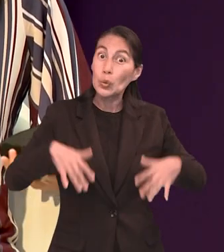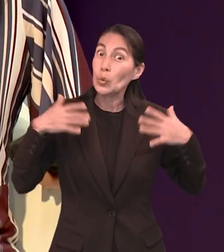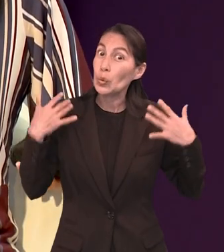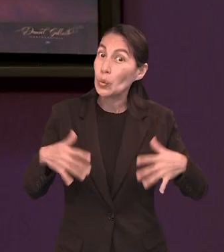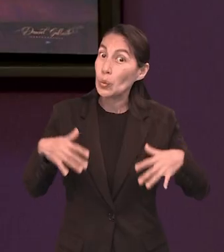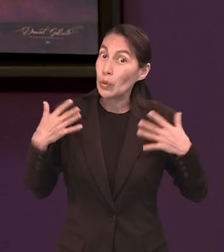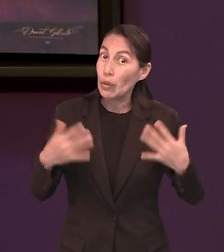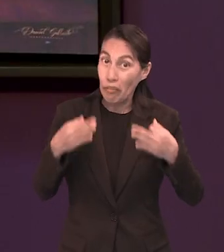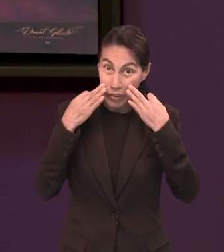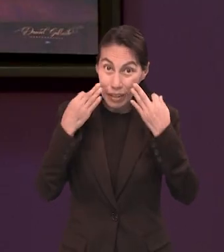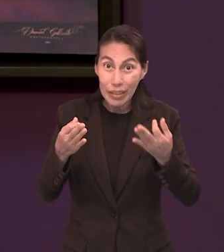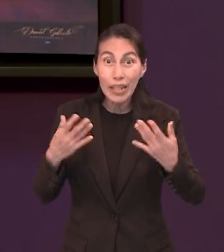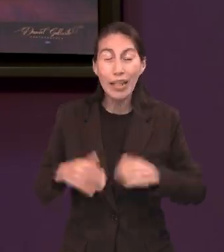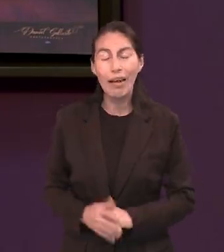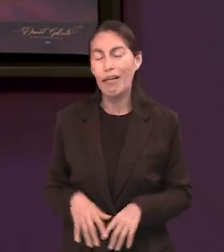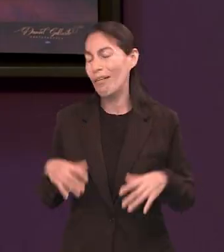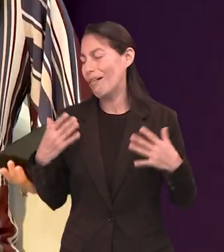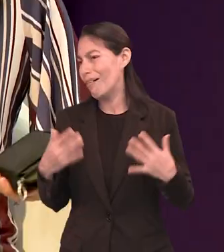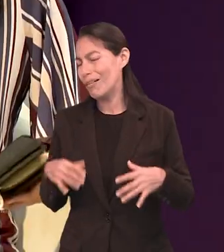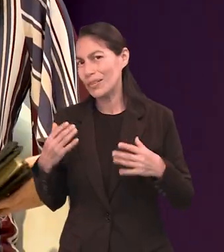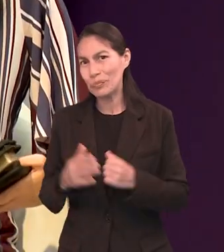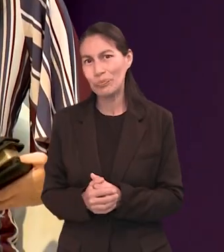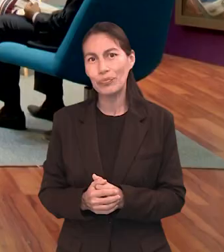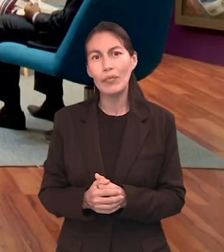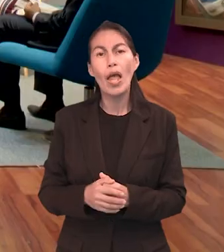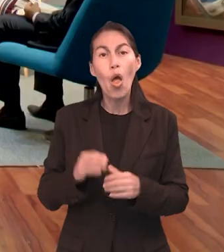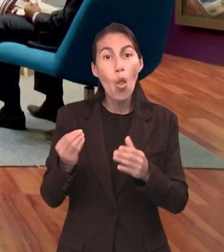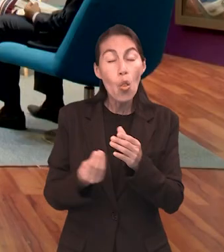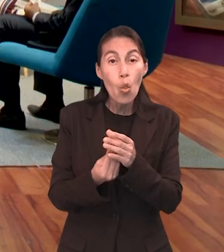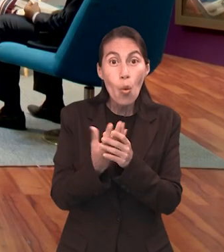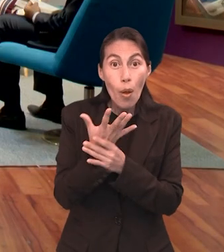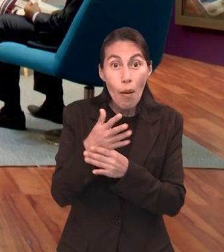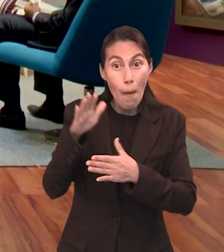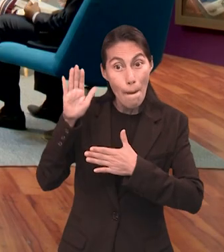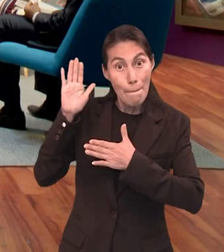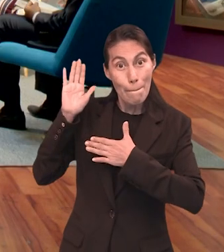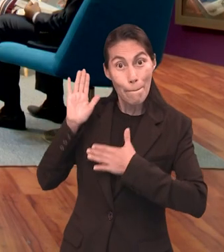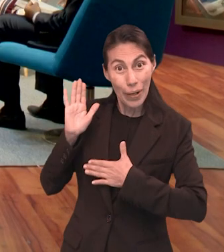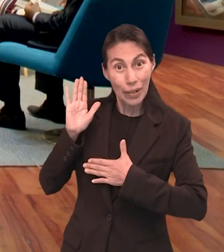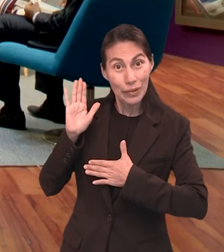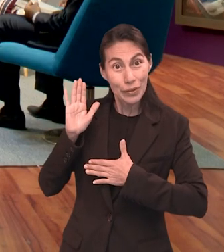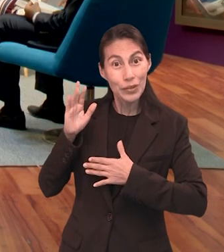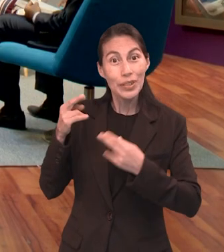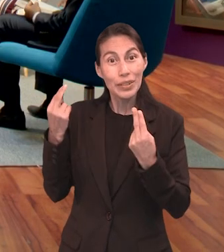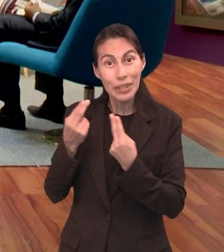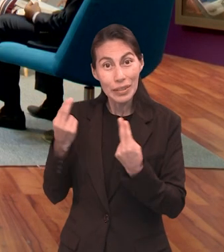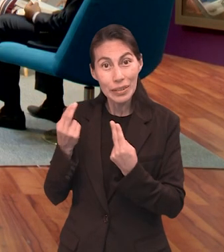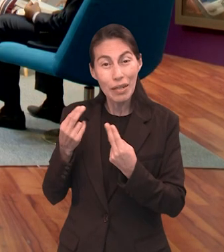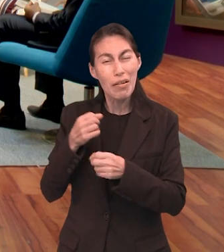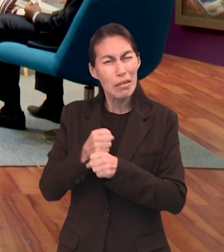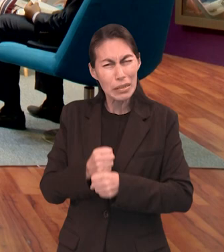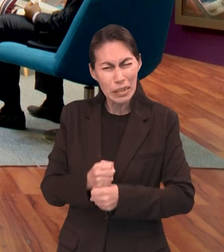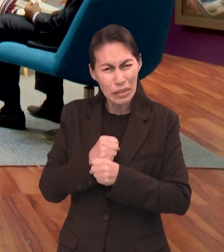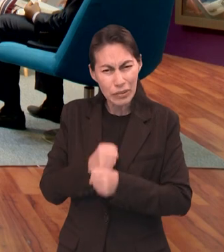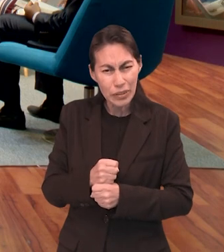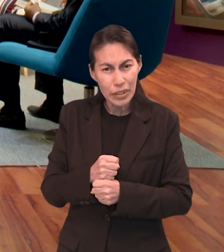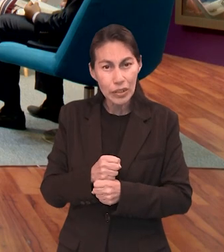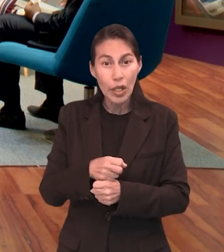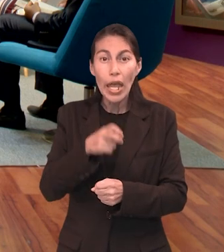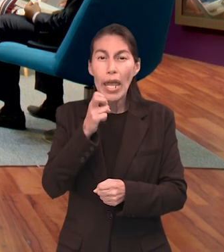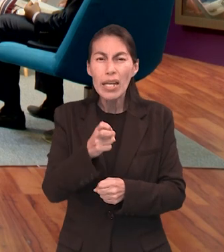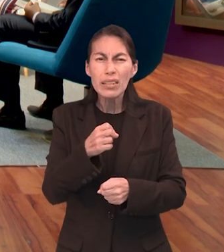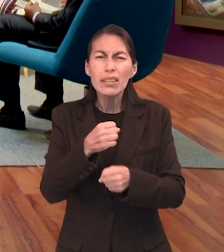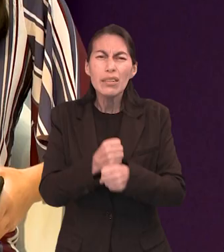no tuviéramos que morir, por así decirlo. Así es. De hecho, este nuevo pacto requería un sacrificio.